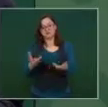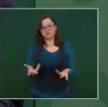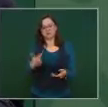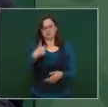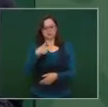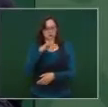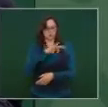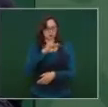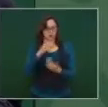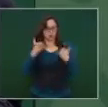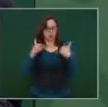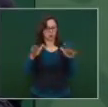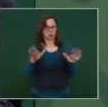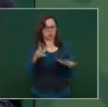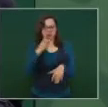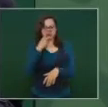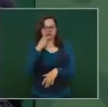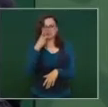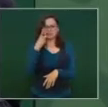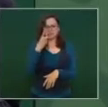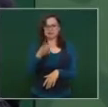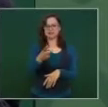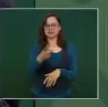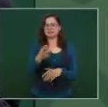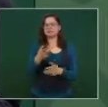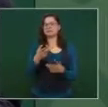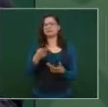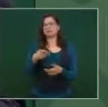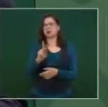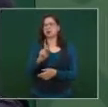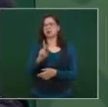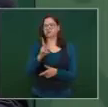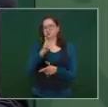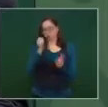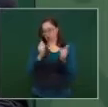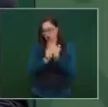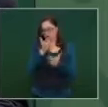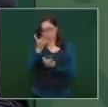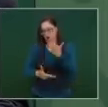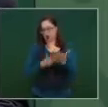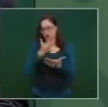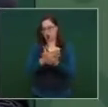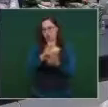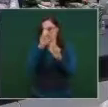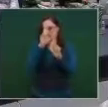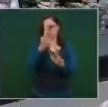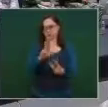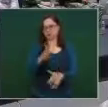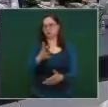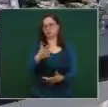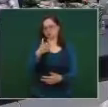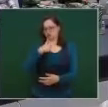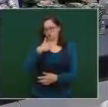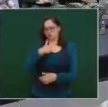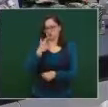pertenezco a un partido y